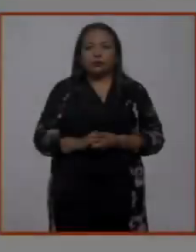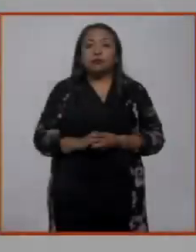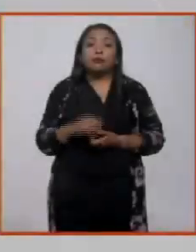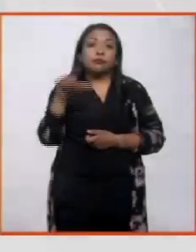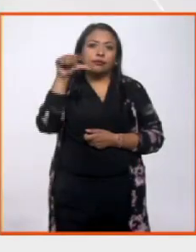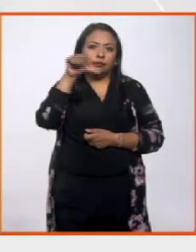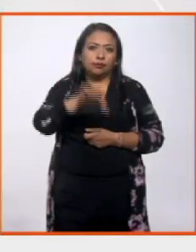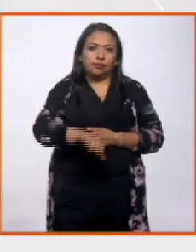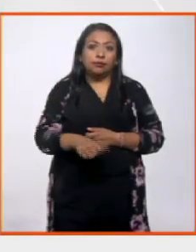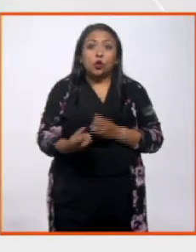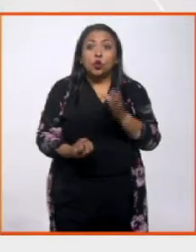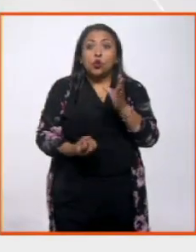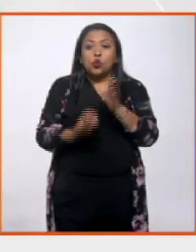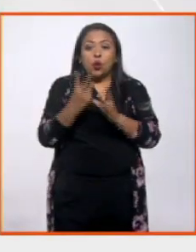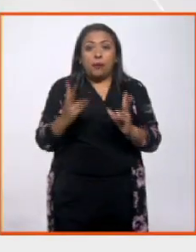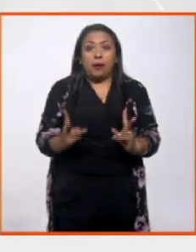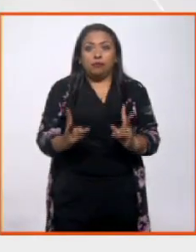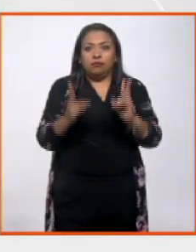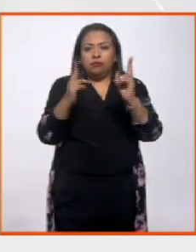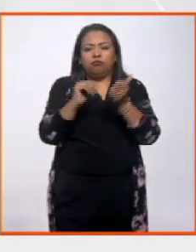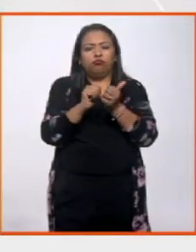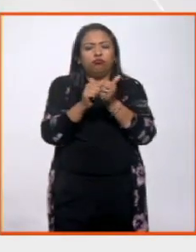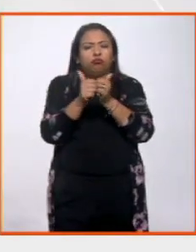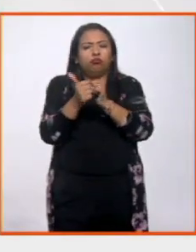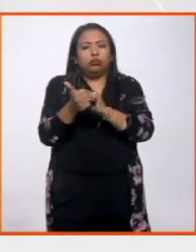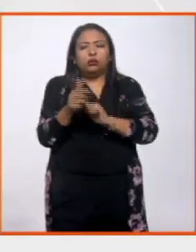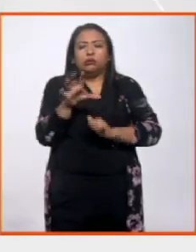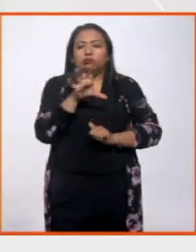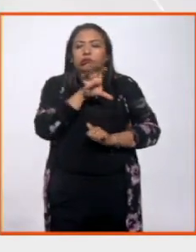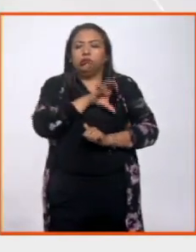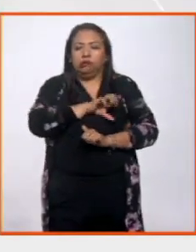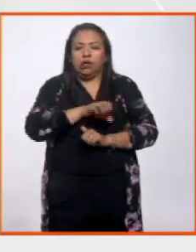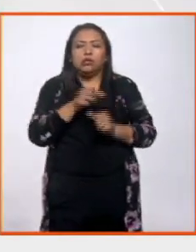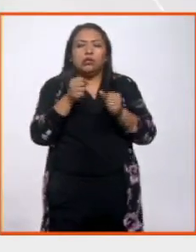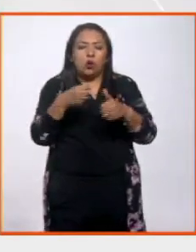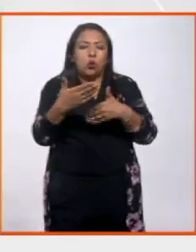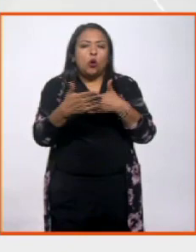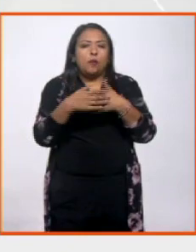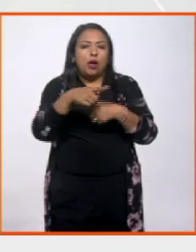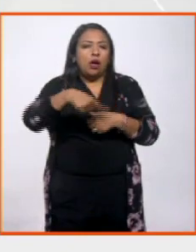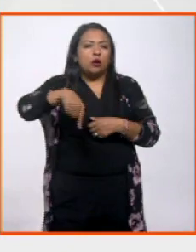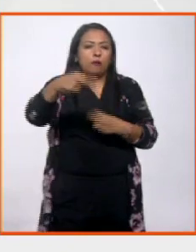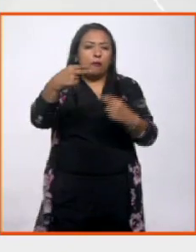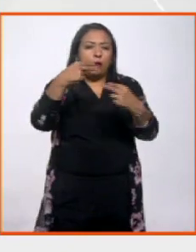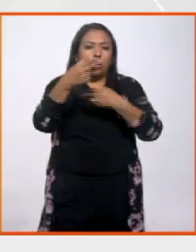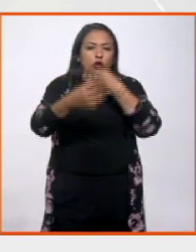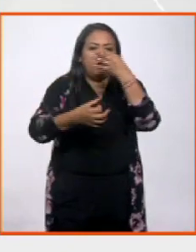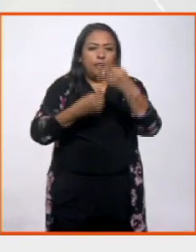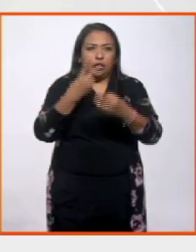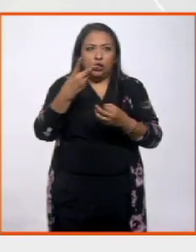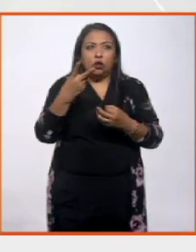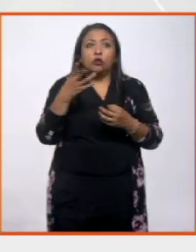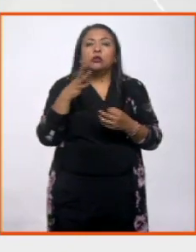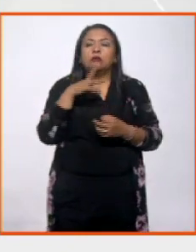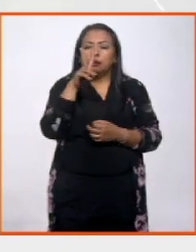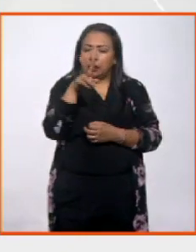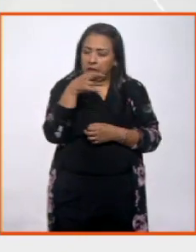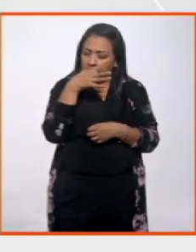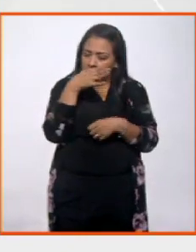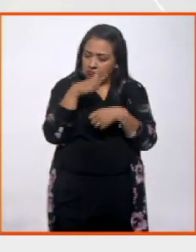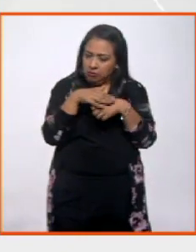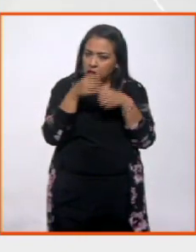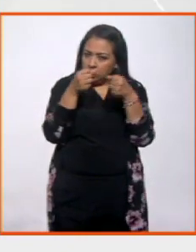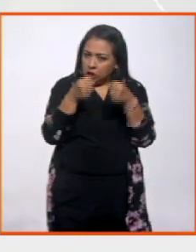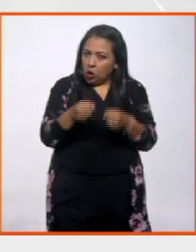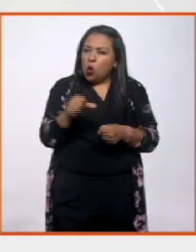Hoy vamos a estrenar una sección que se va a convertir en una de las favoritas de ustedes de Noticias 22, se los aseguro